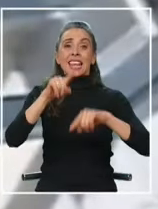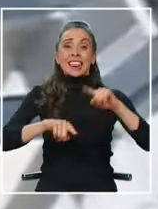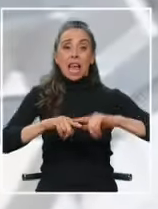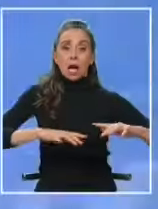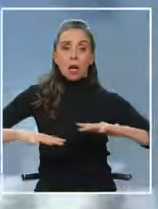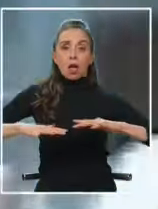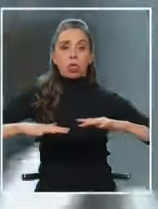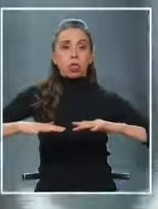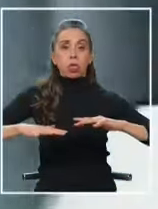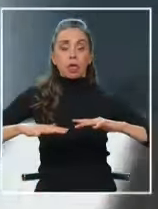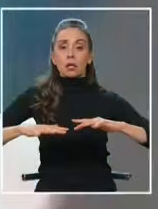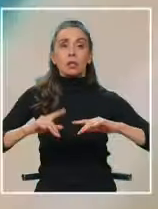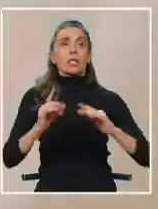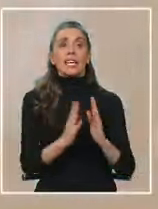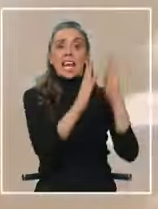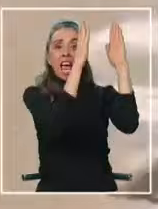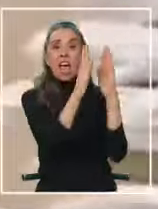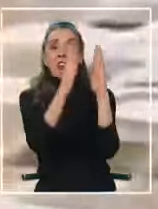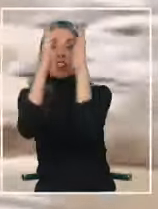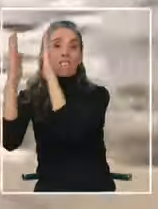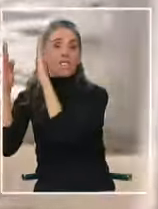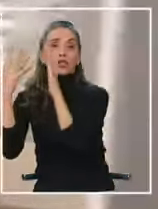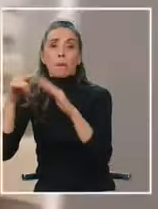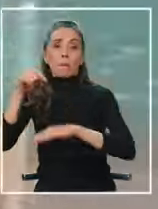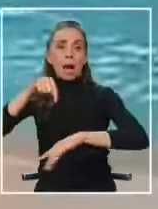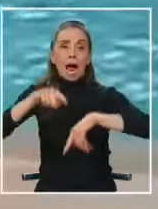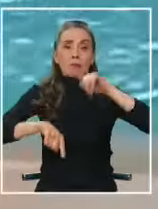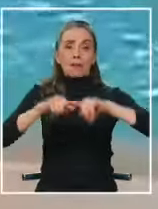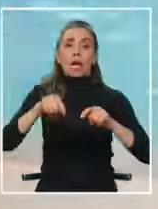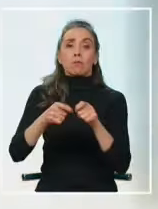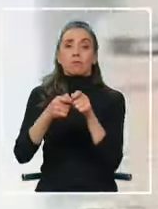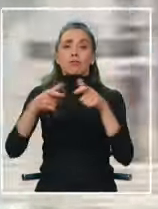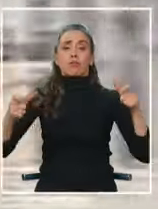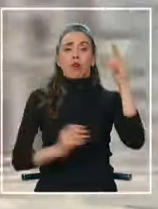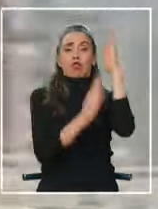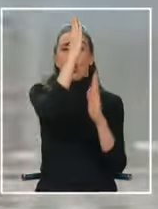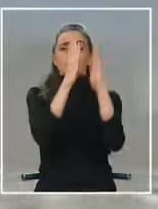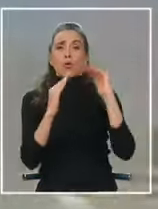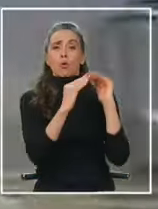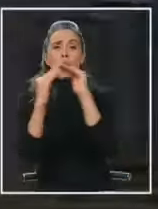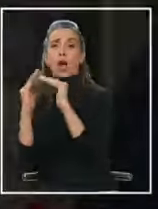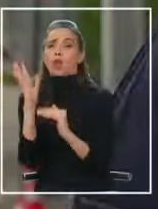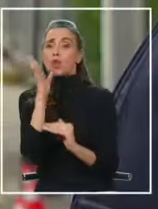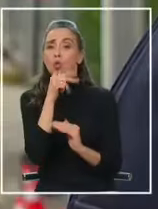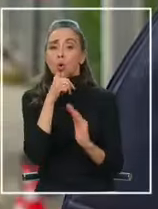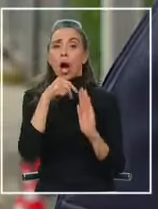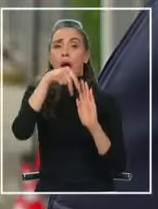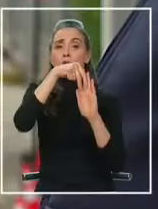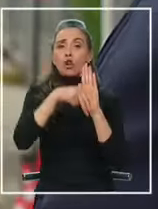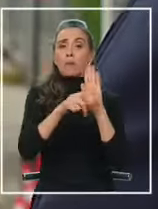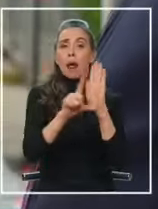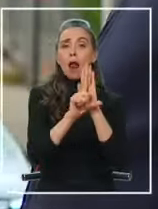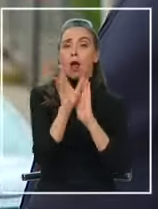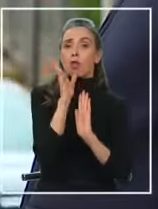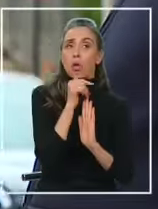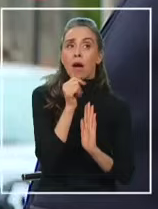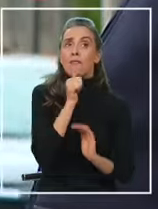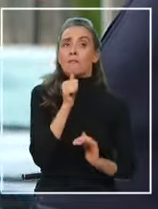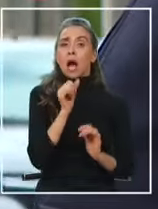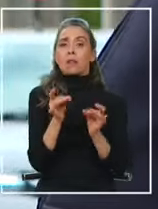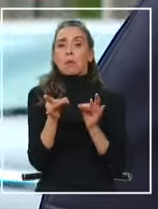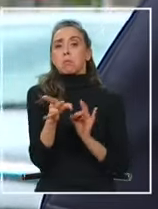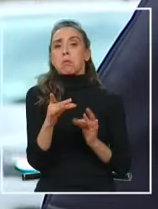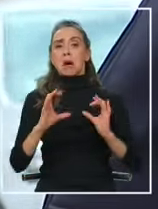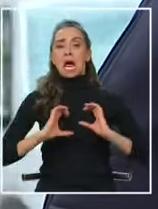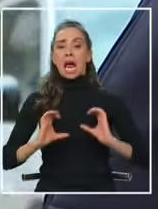terreno para todos estos edificios. Un crecimiento urbano desbordado por una falta de normativa y por una falta de ética,